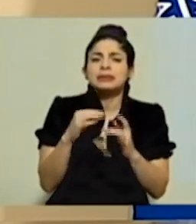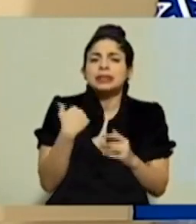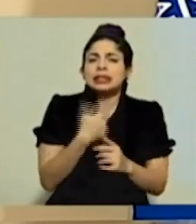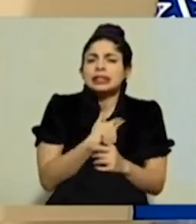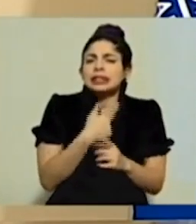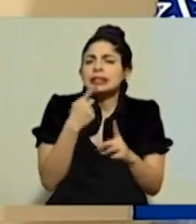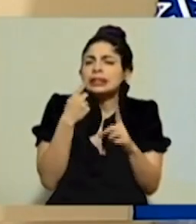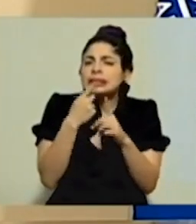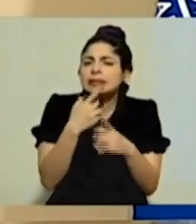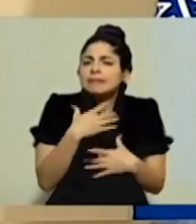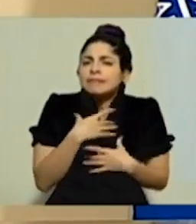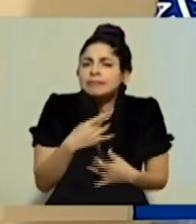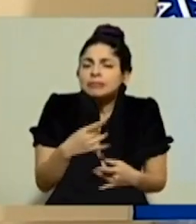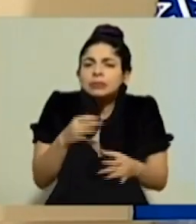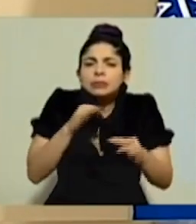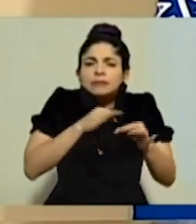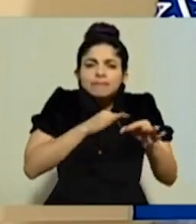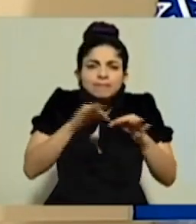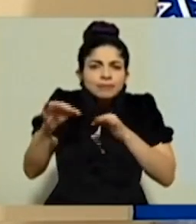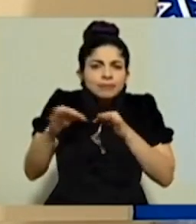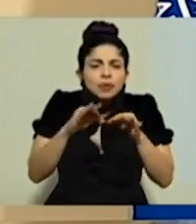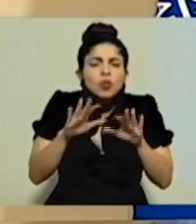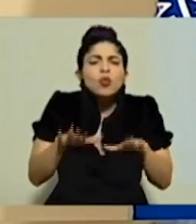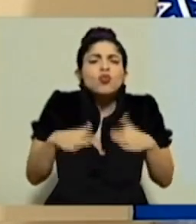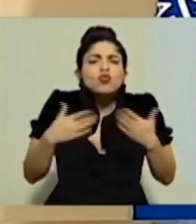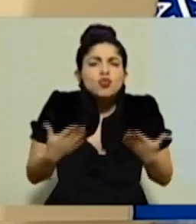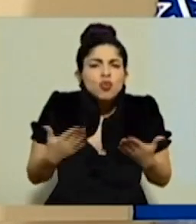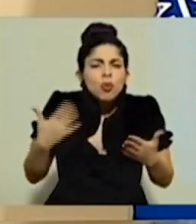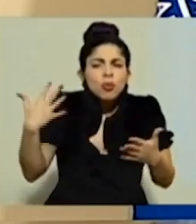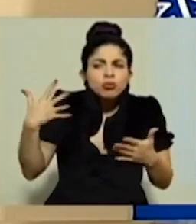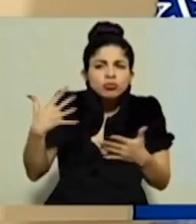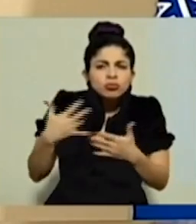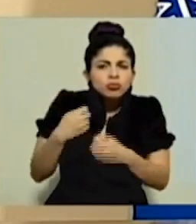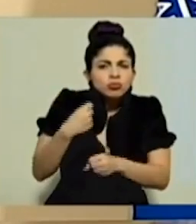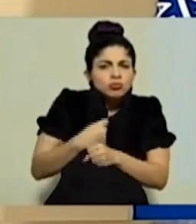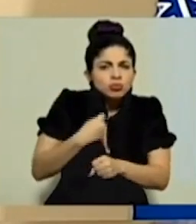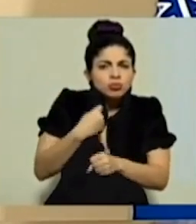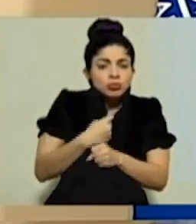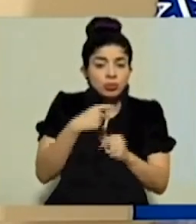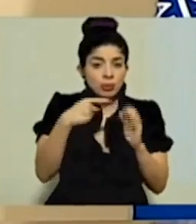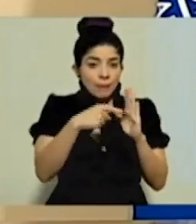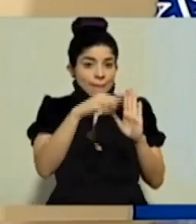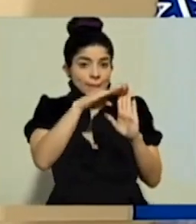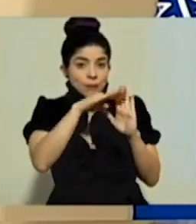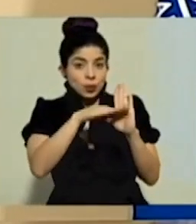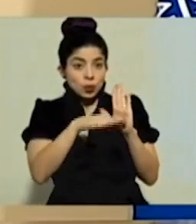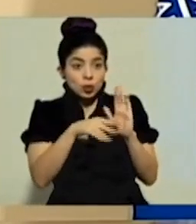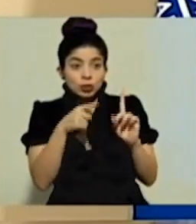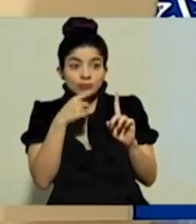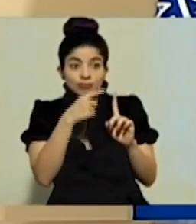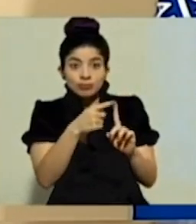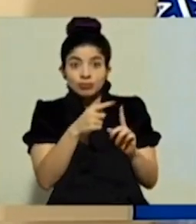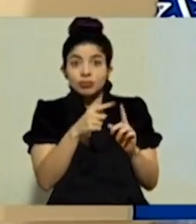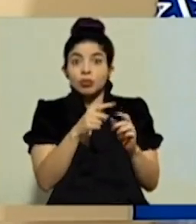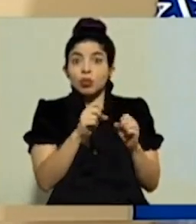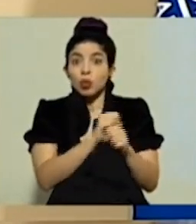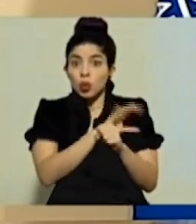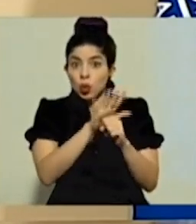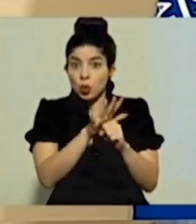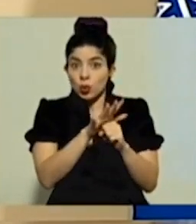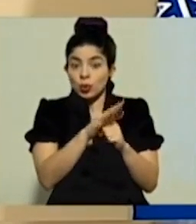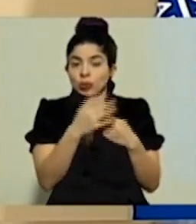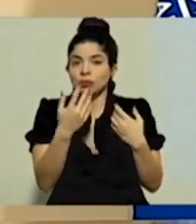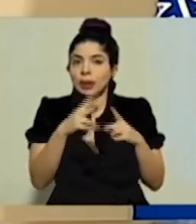interesa explicarles a ustedes cómo hemos trabajado. El protocolo de COVID-19 fue puesto